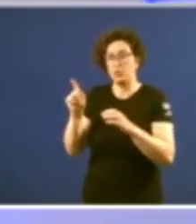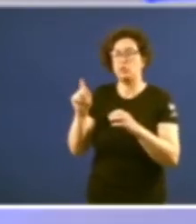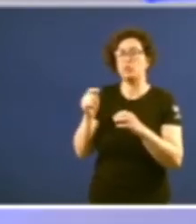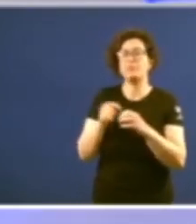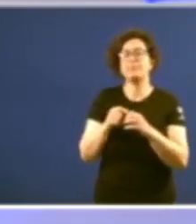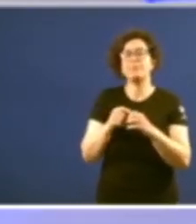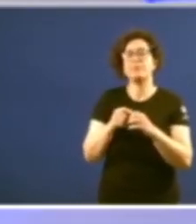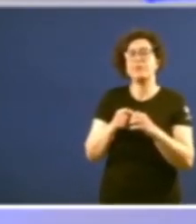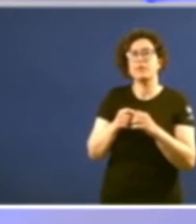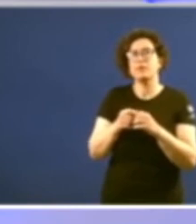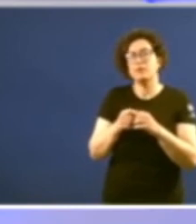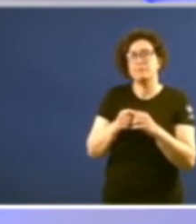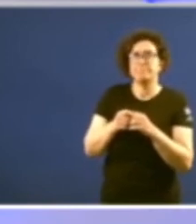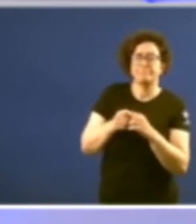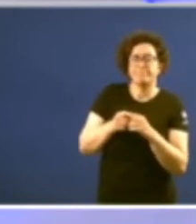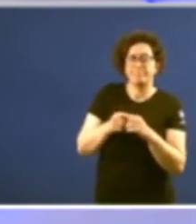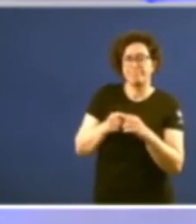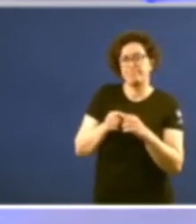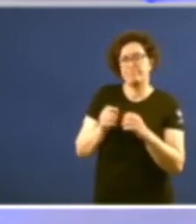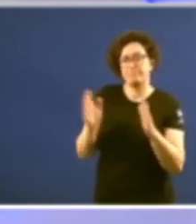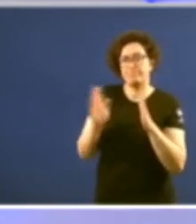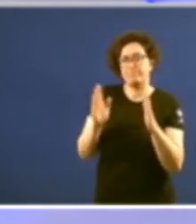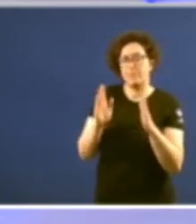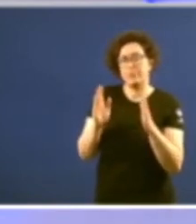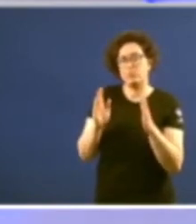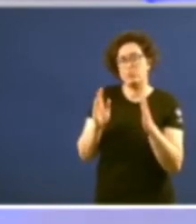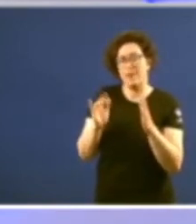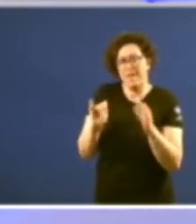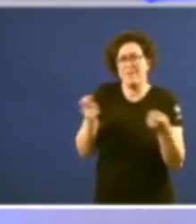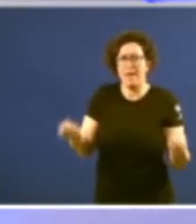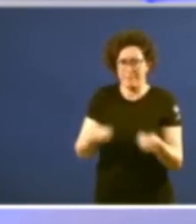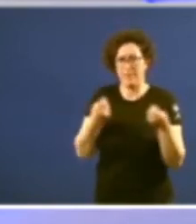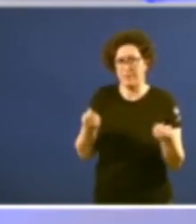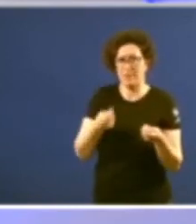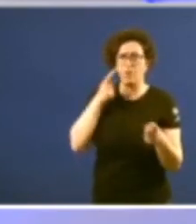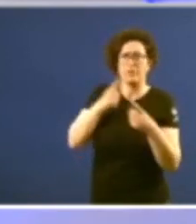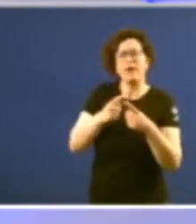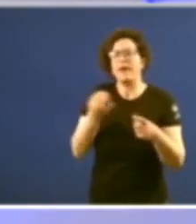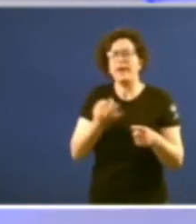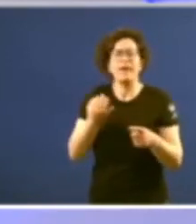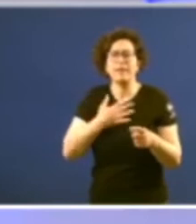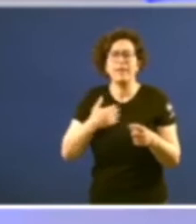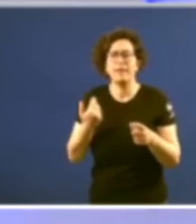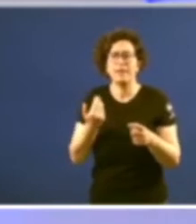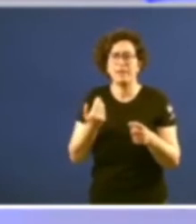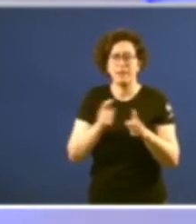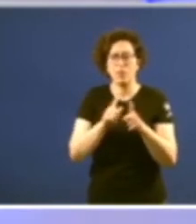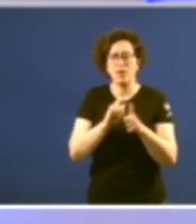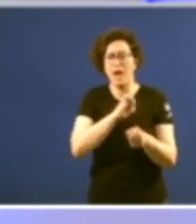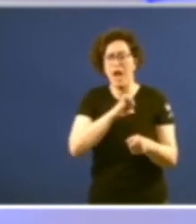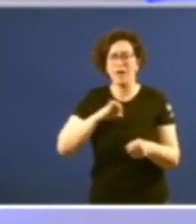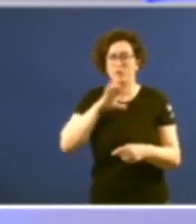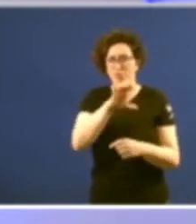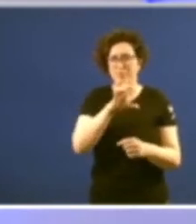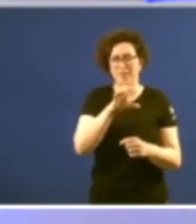hai unha campaña por quitarlle autonomía ao